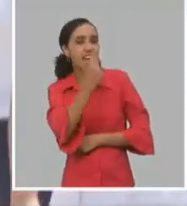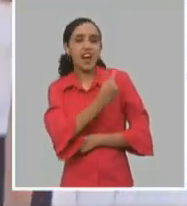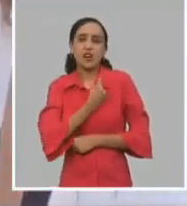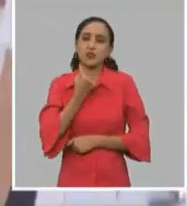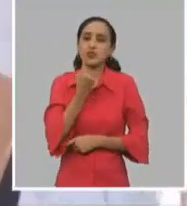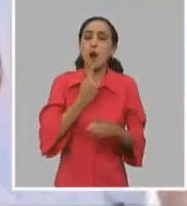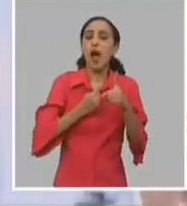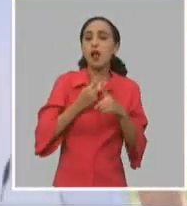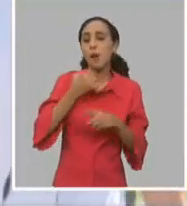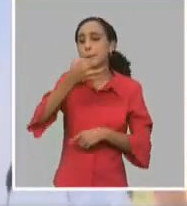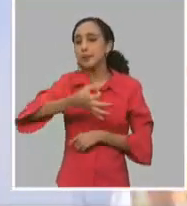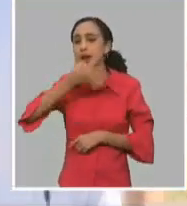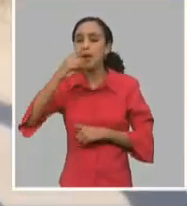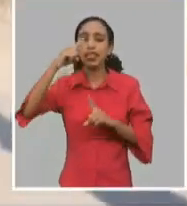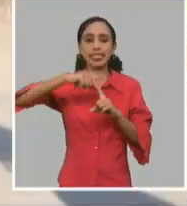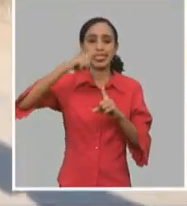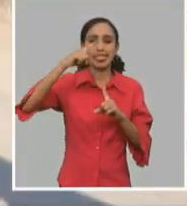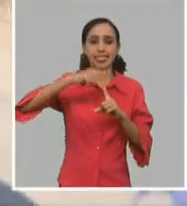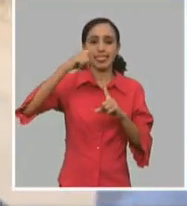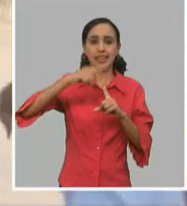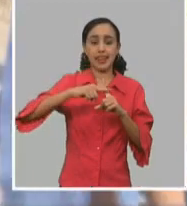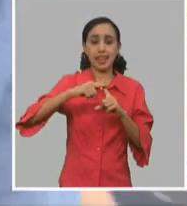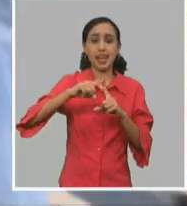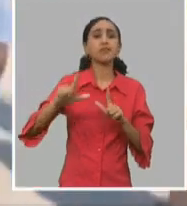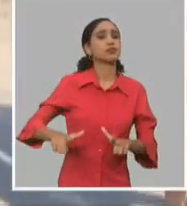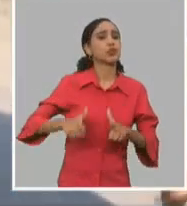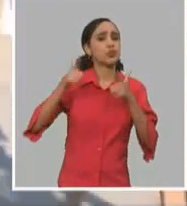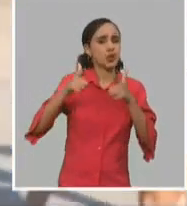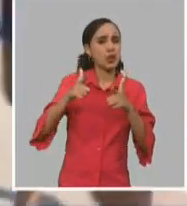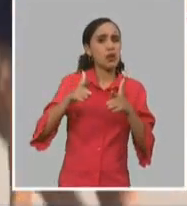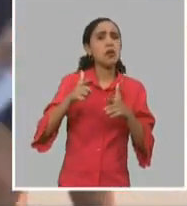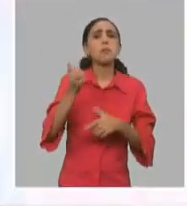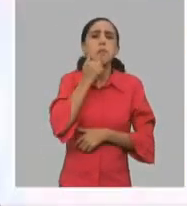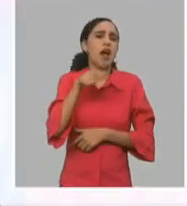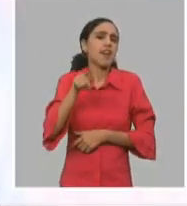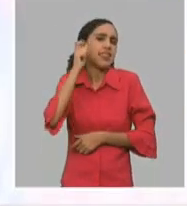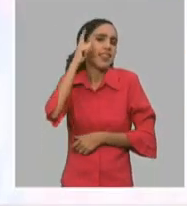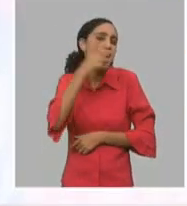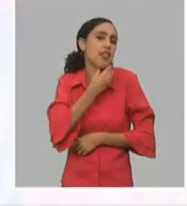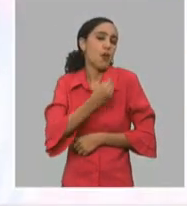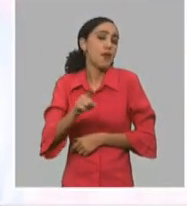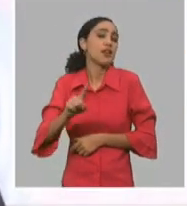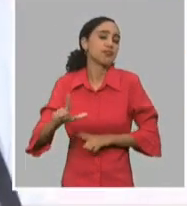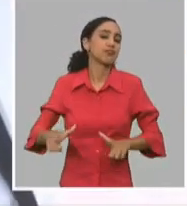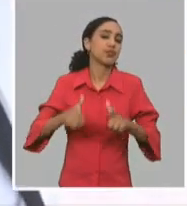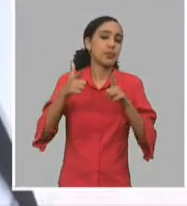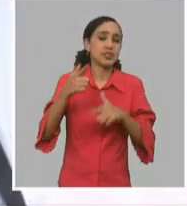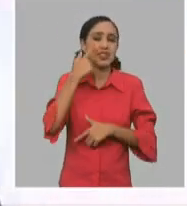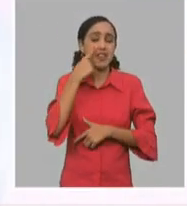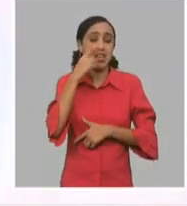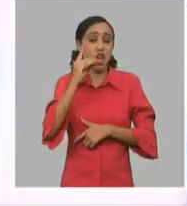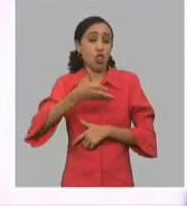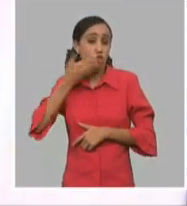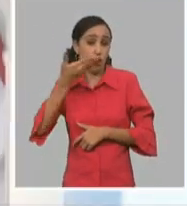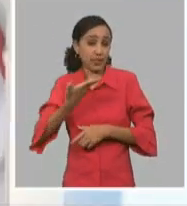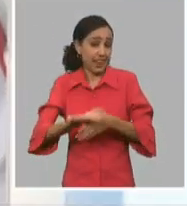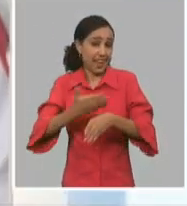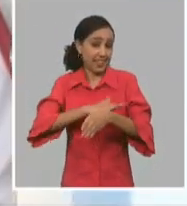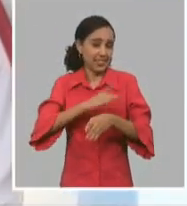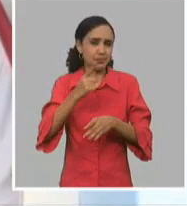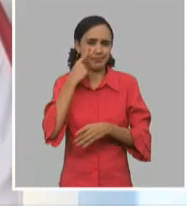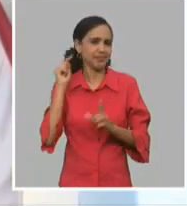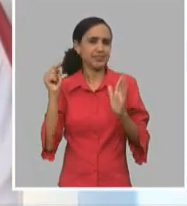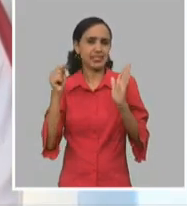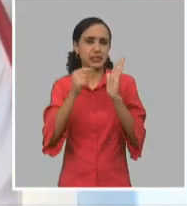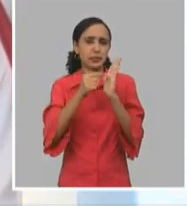planteábamos, las tareas y las misiones, y muchas más de las que se le ocurrían a ellos y las que se veían en el documental de ahorita, fue un elemento